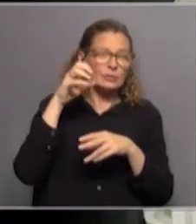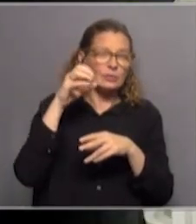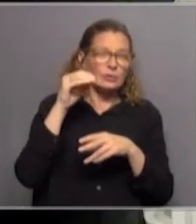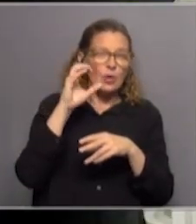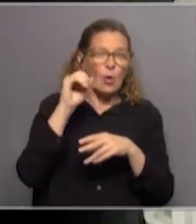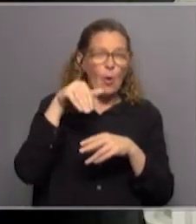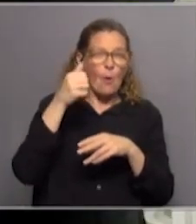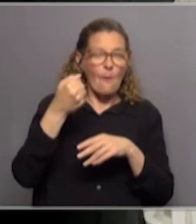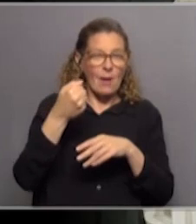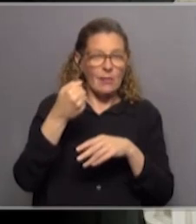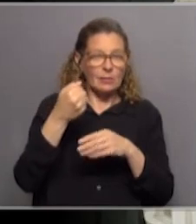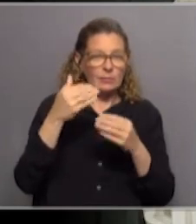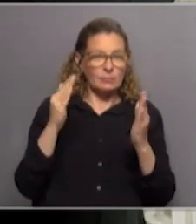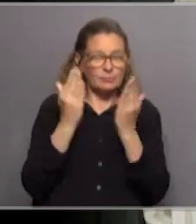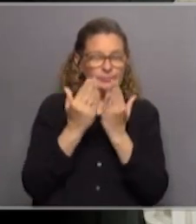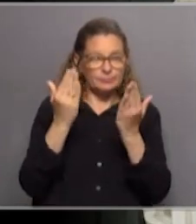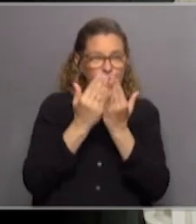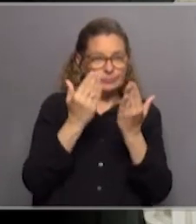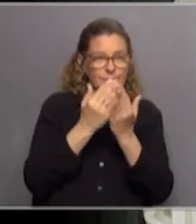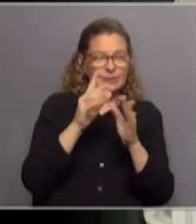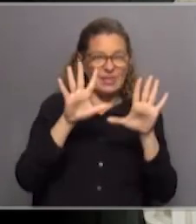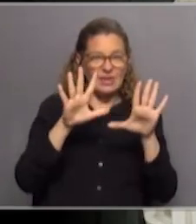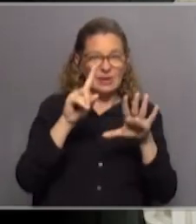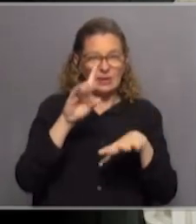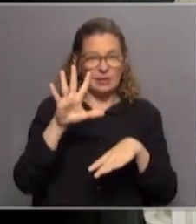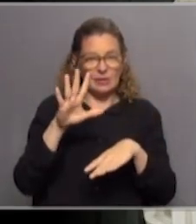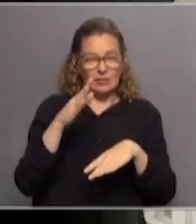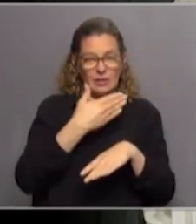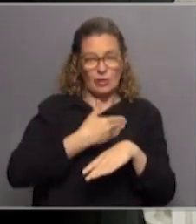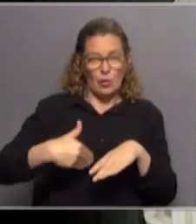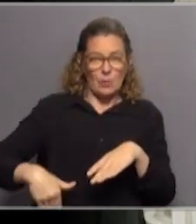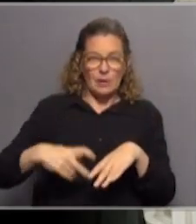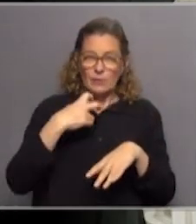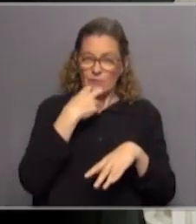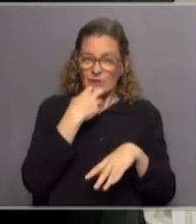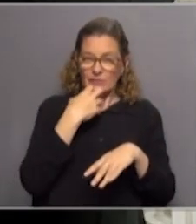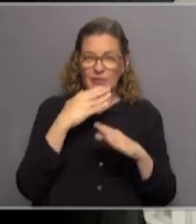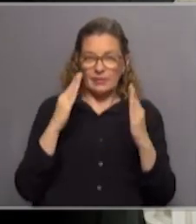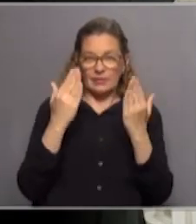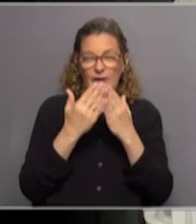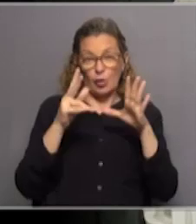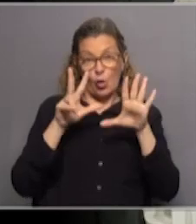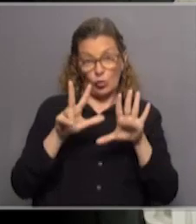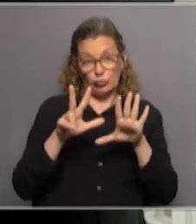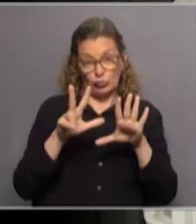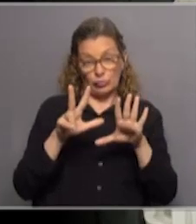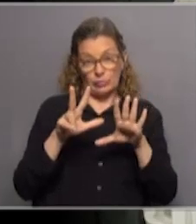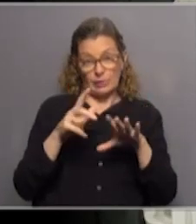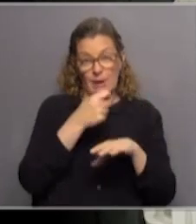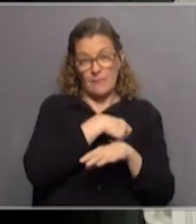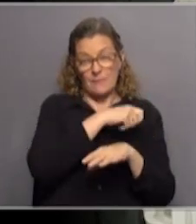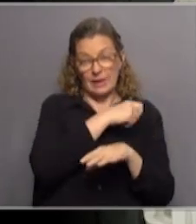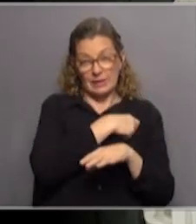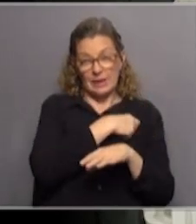OMA, cerraron unas 10, 15 mutualistas. En el gobierno de Valle cerraron ocho mutualistas, Sima España,